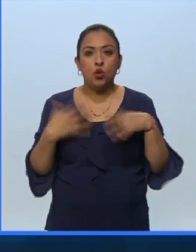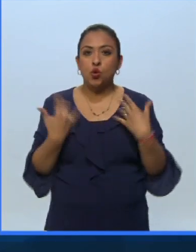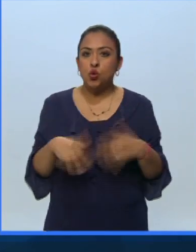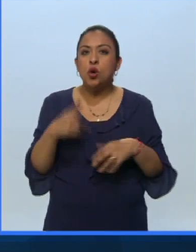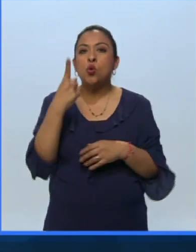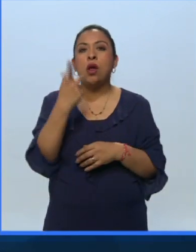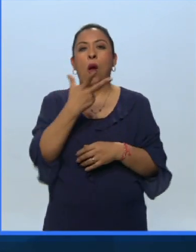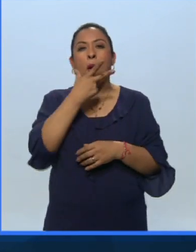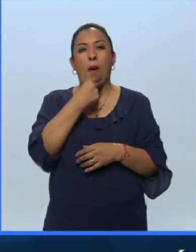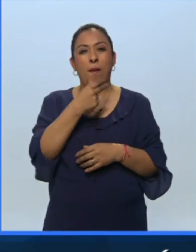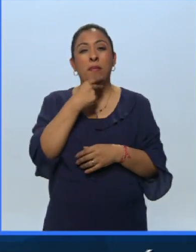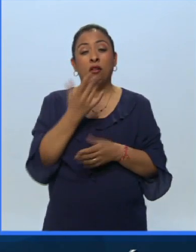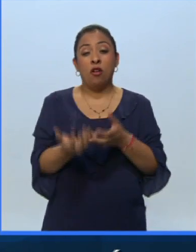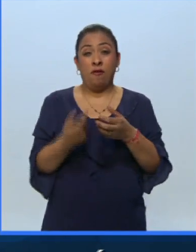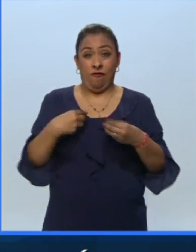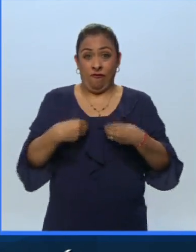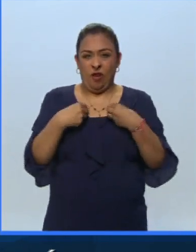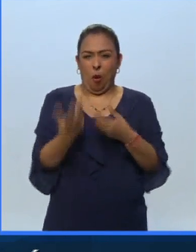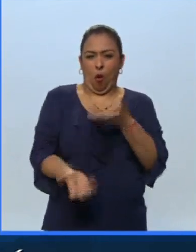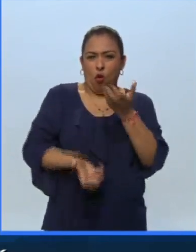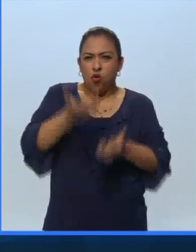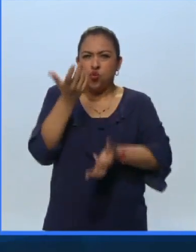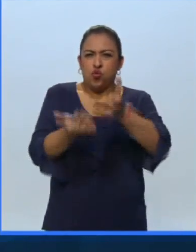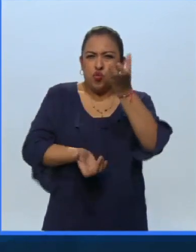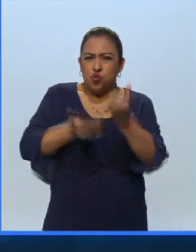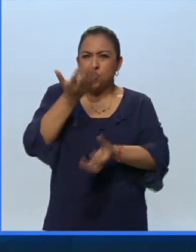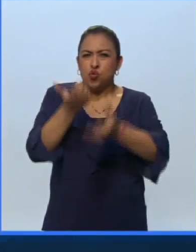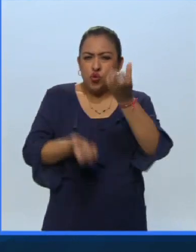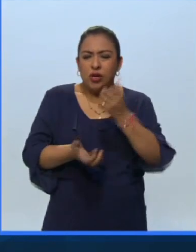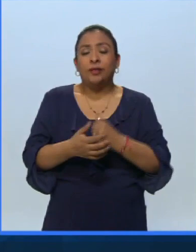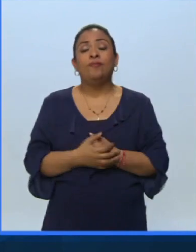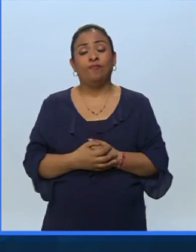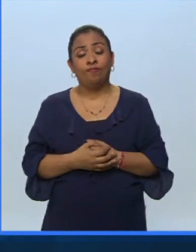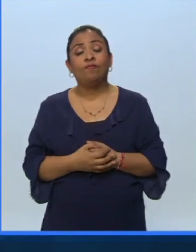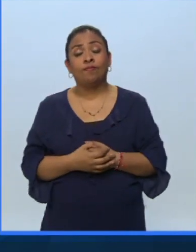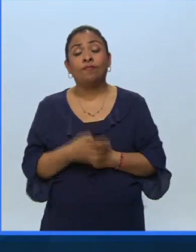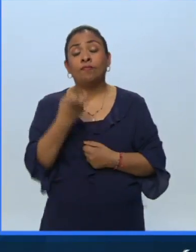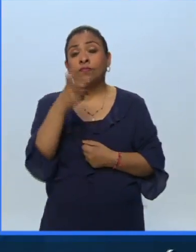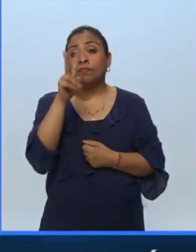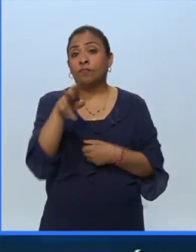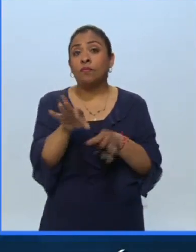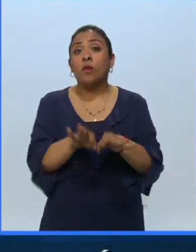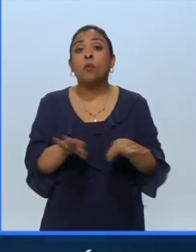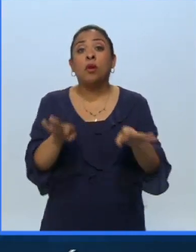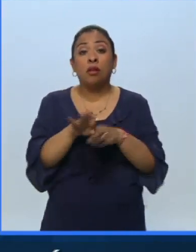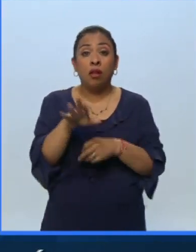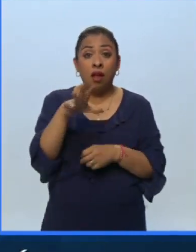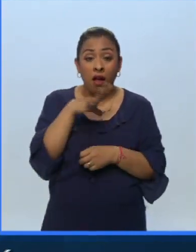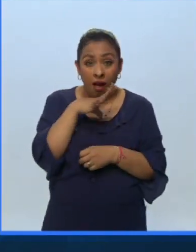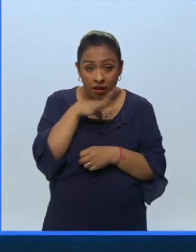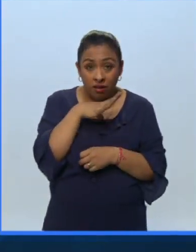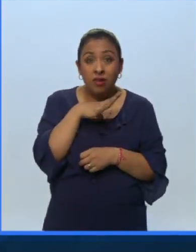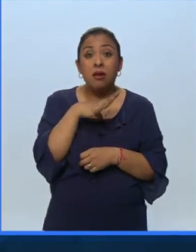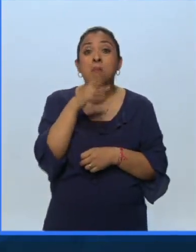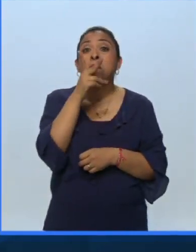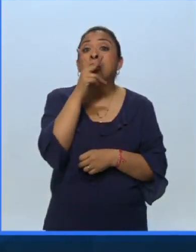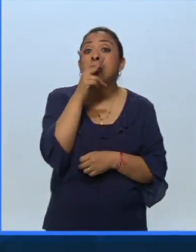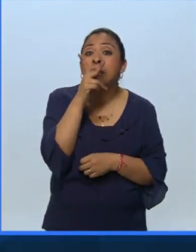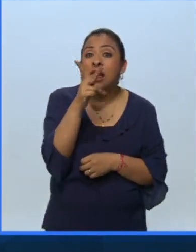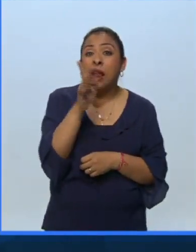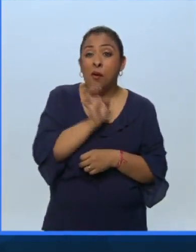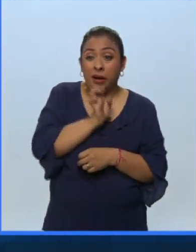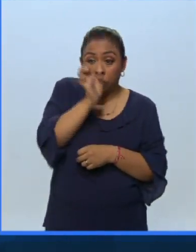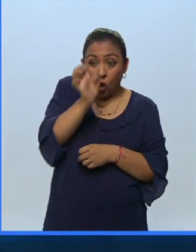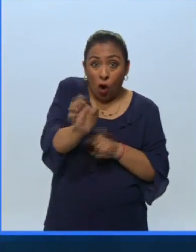destaca la de un hombre que es quemado vivo pues fue esencial porque si tienes palabras de